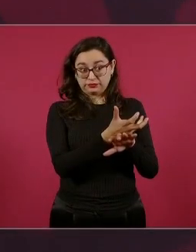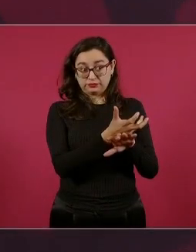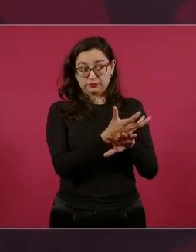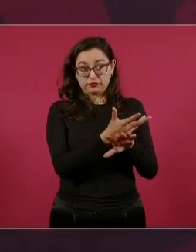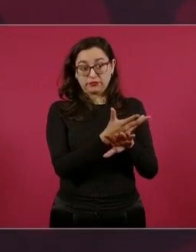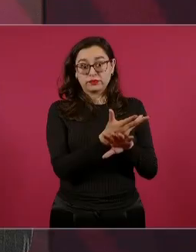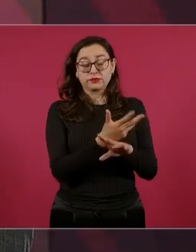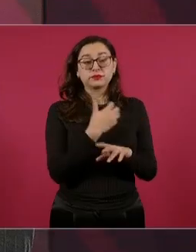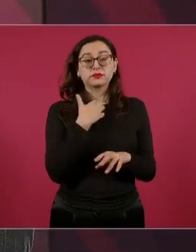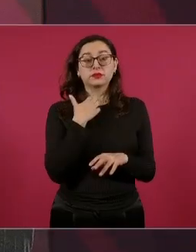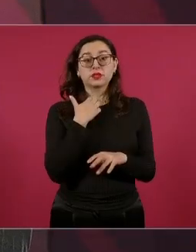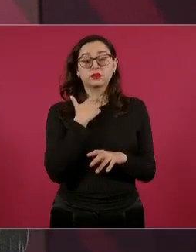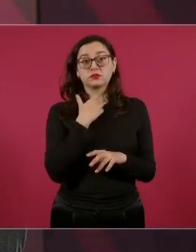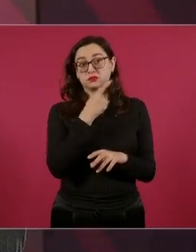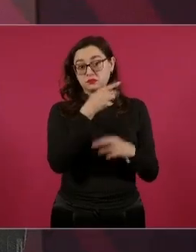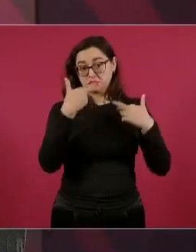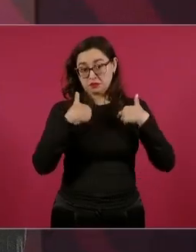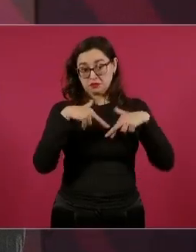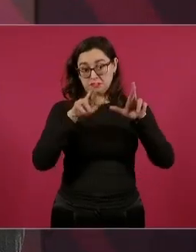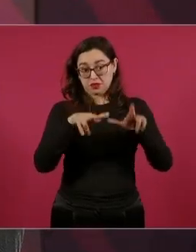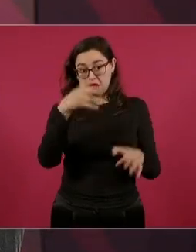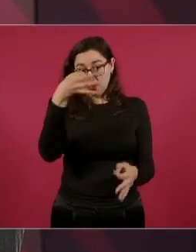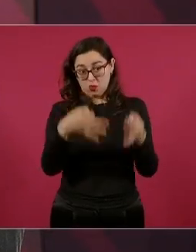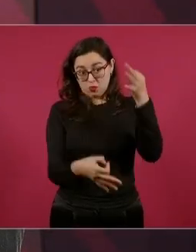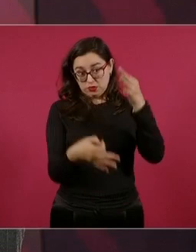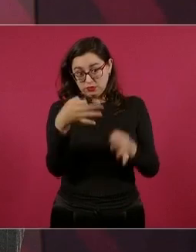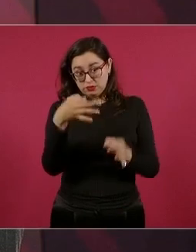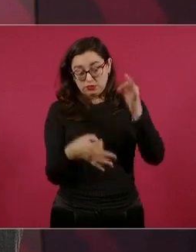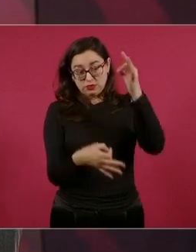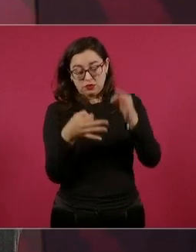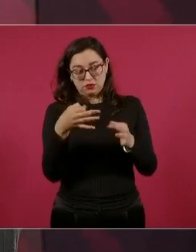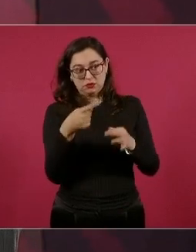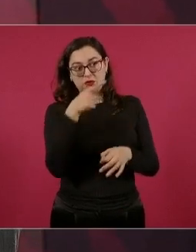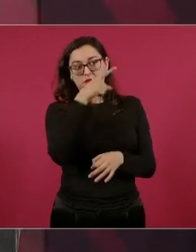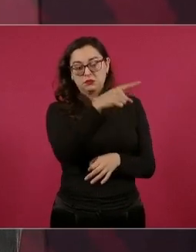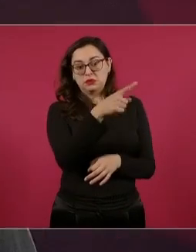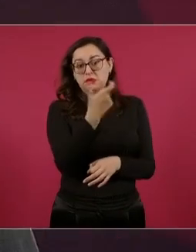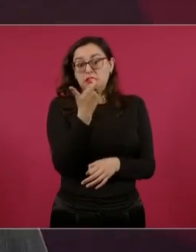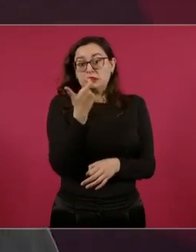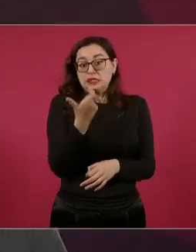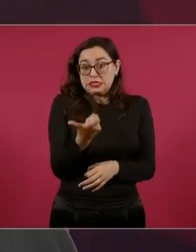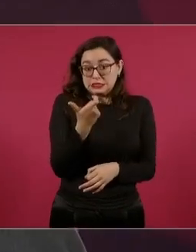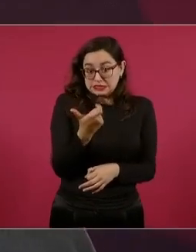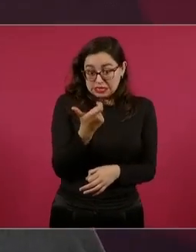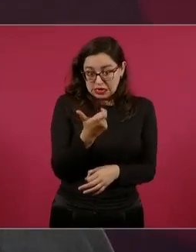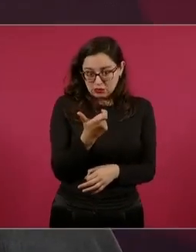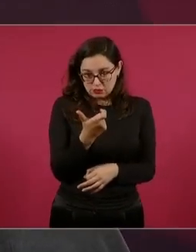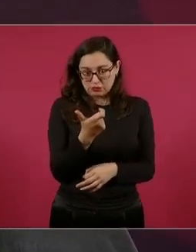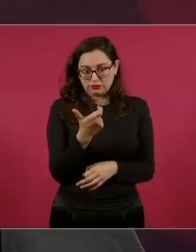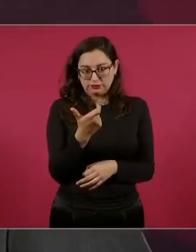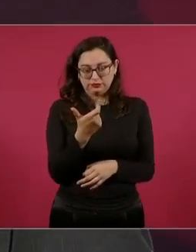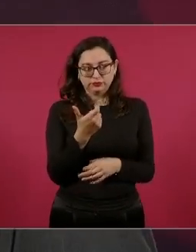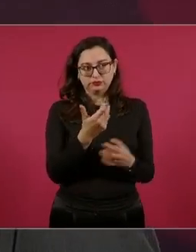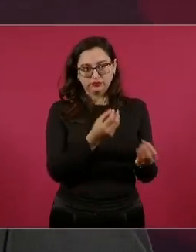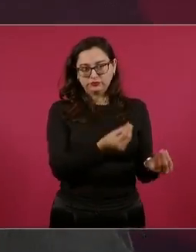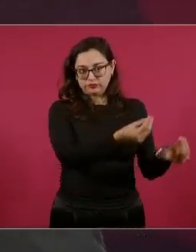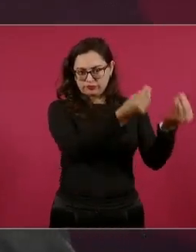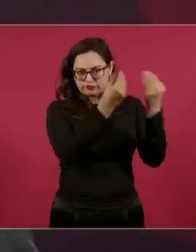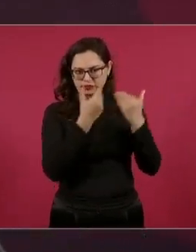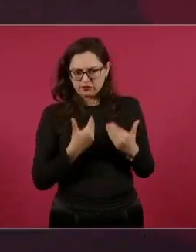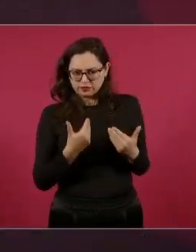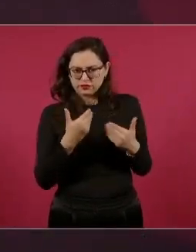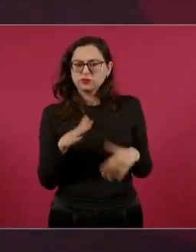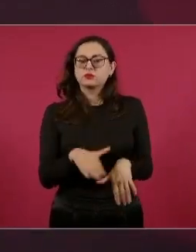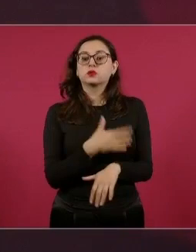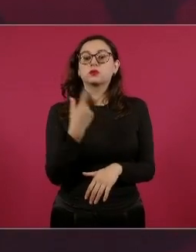devolviendo un dinero que se le confiscó a un político